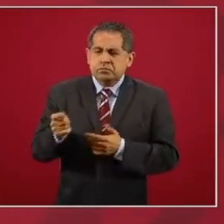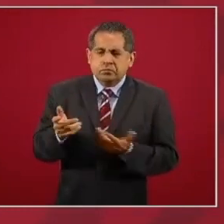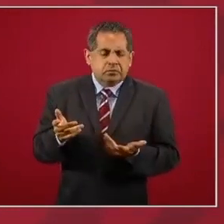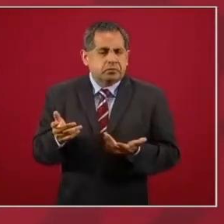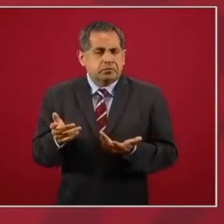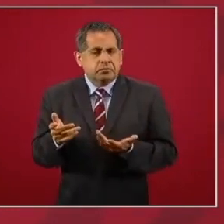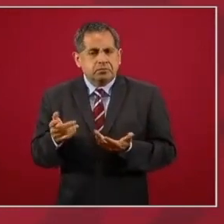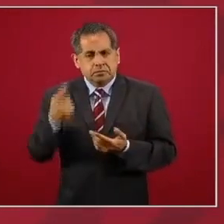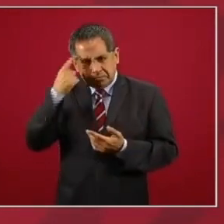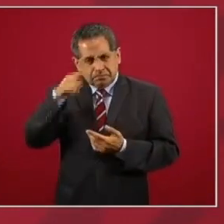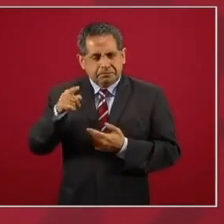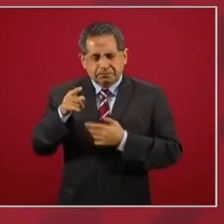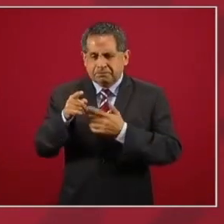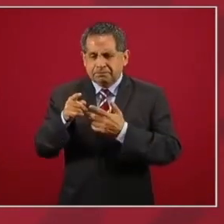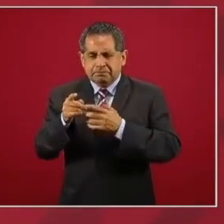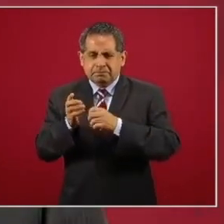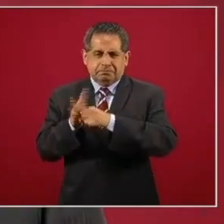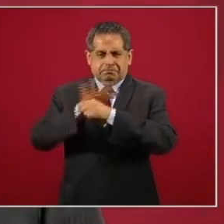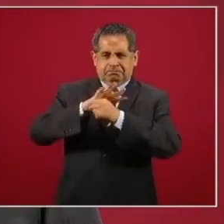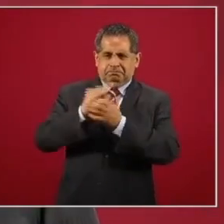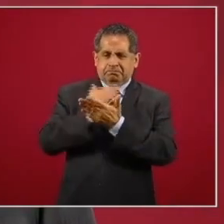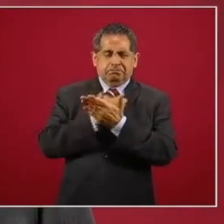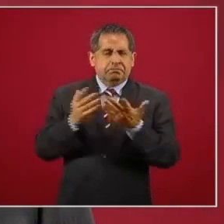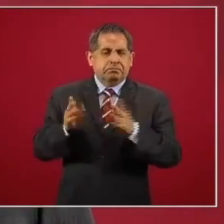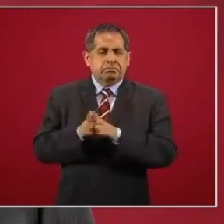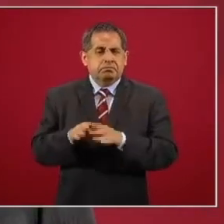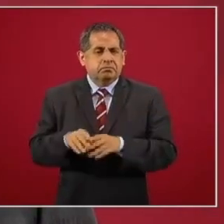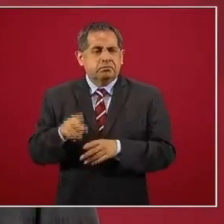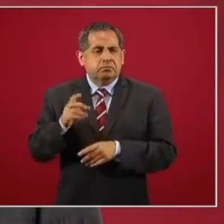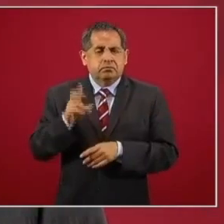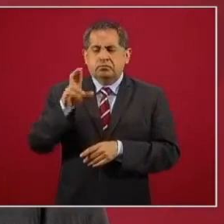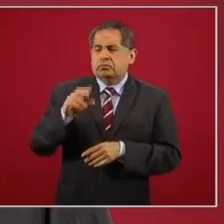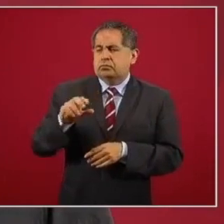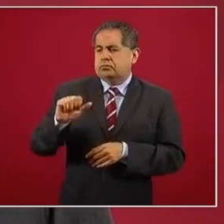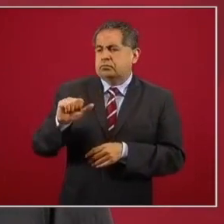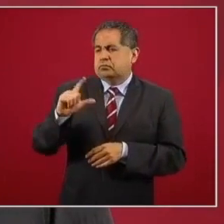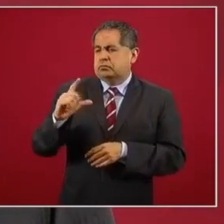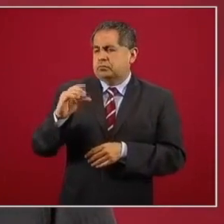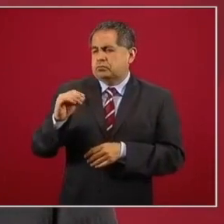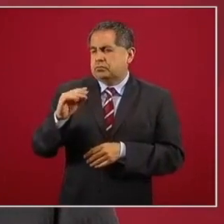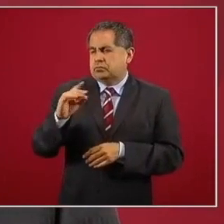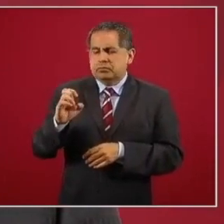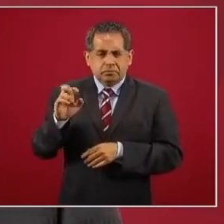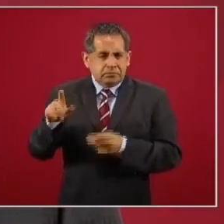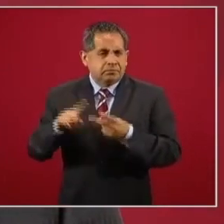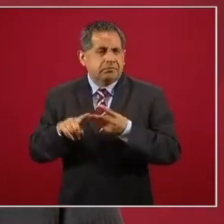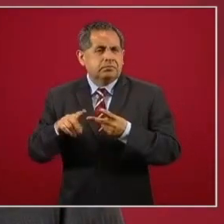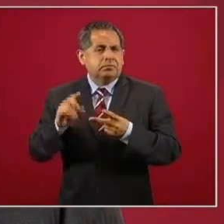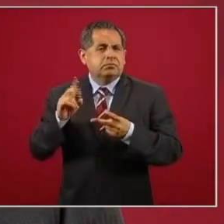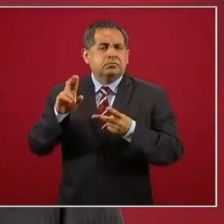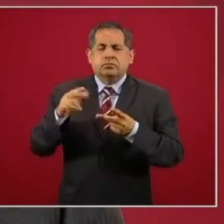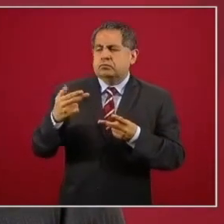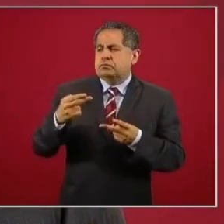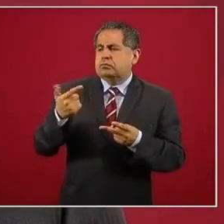la pandemia, el doctor Jorge Alcocer y el doctor Hugo López-Gatell.